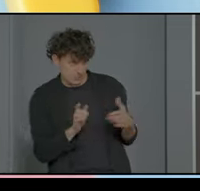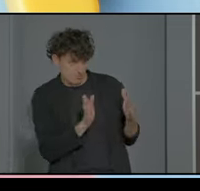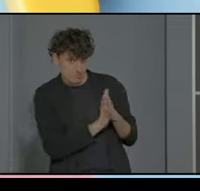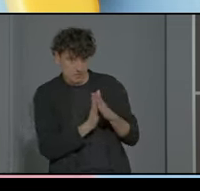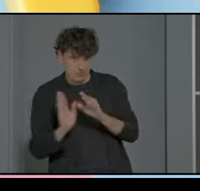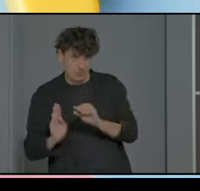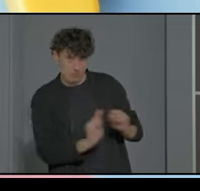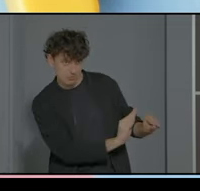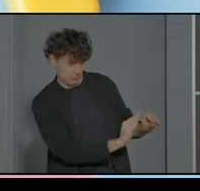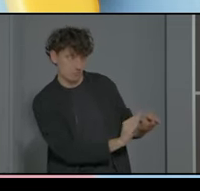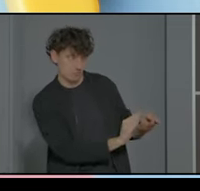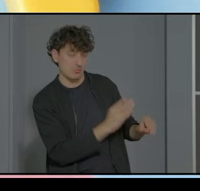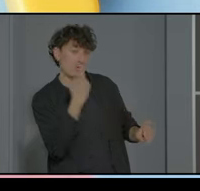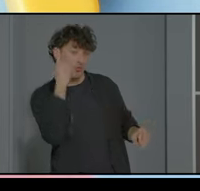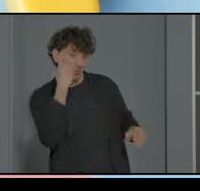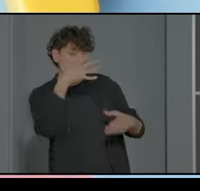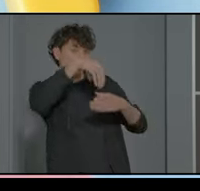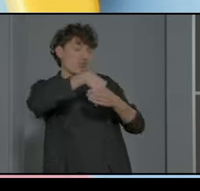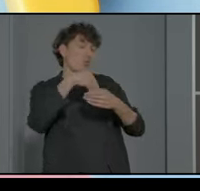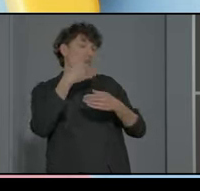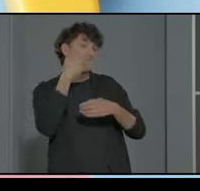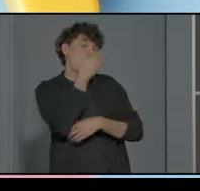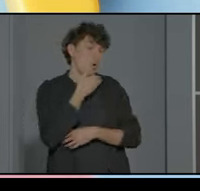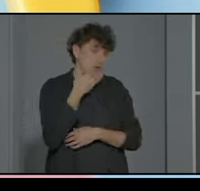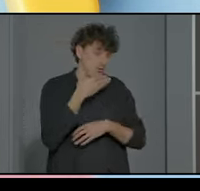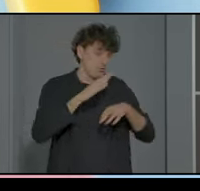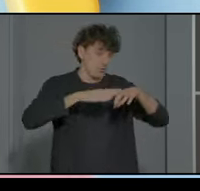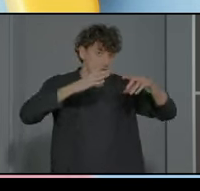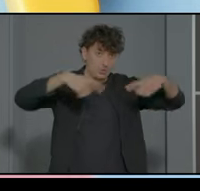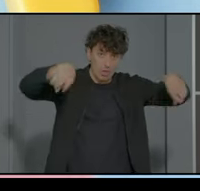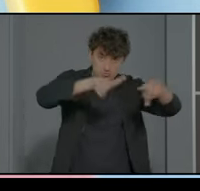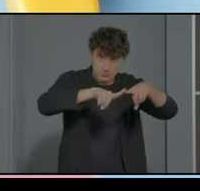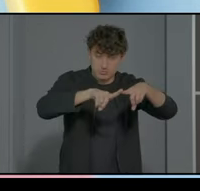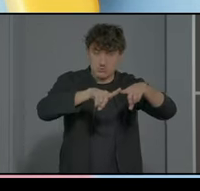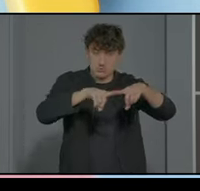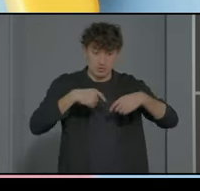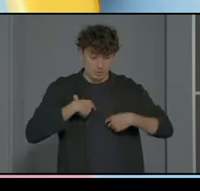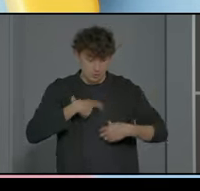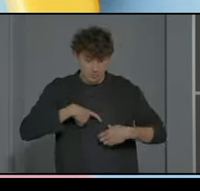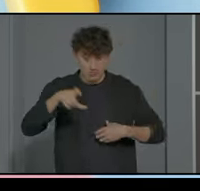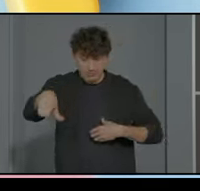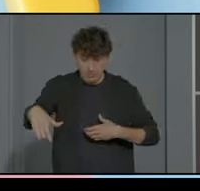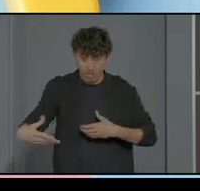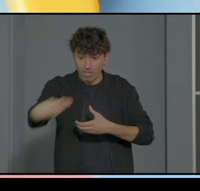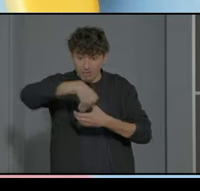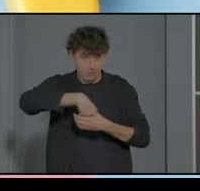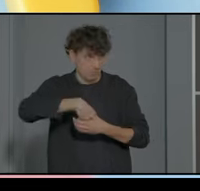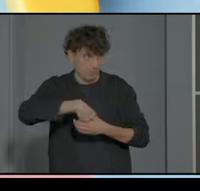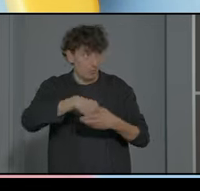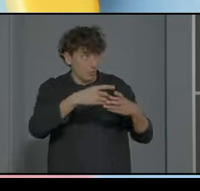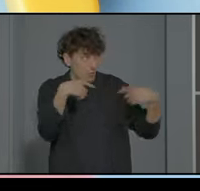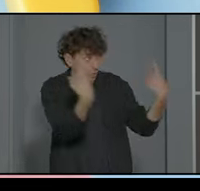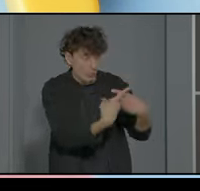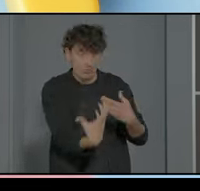técnico no no este alumno es del cole es de todos con lo cual no se trata de que ello le incluya sino de que todos nosotros estemos incluyéndole y nosotros todos nosotros le